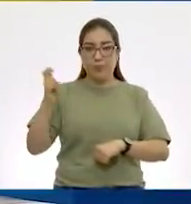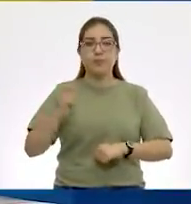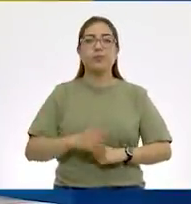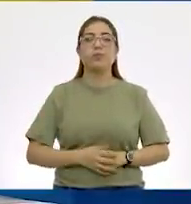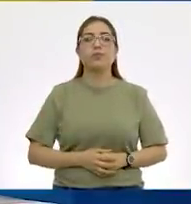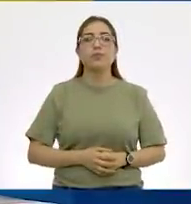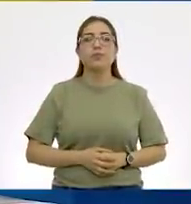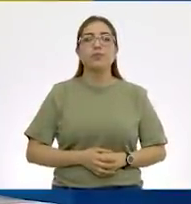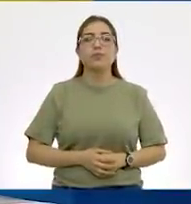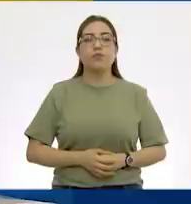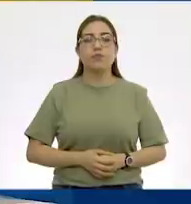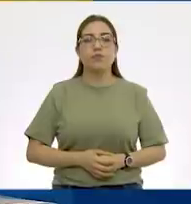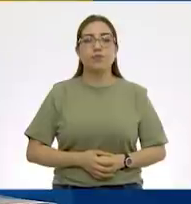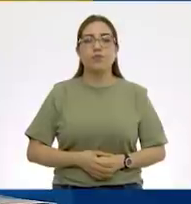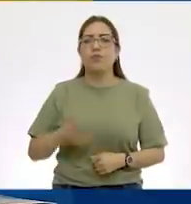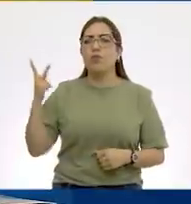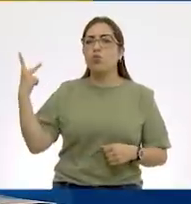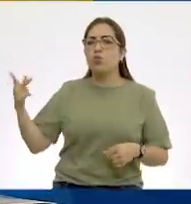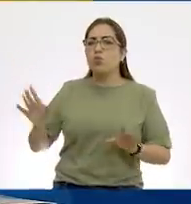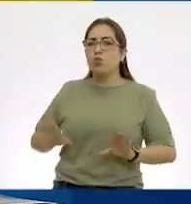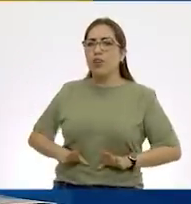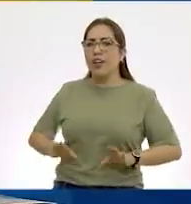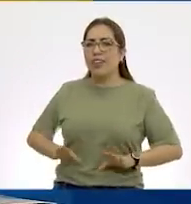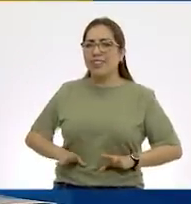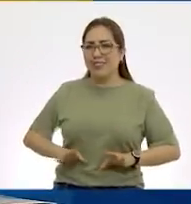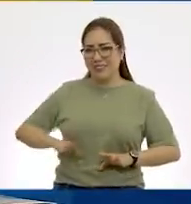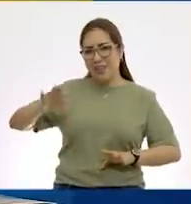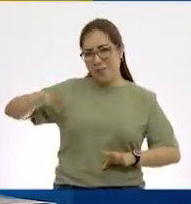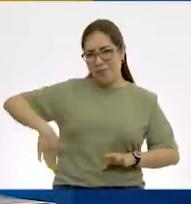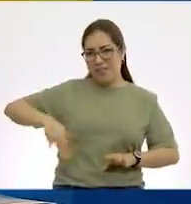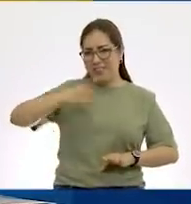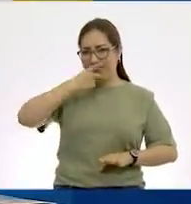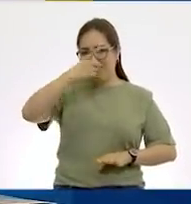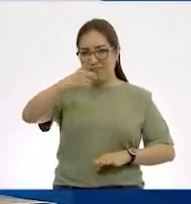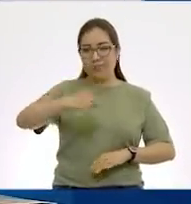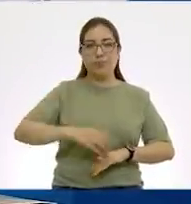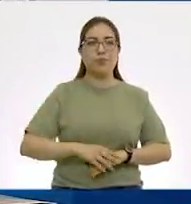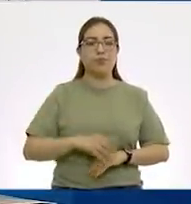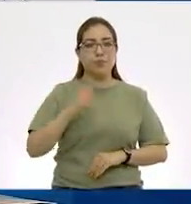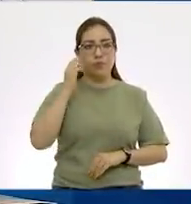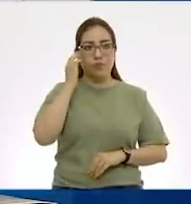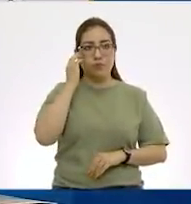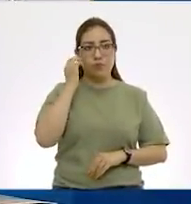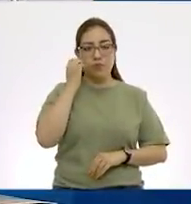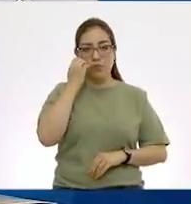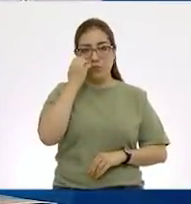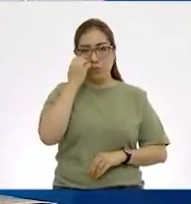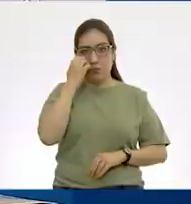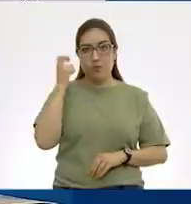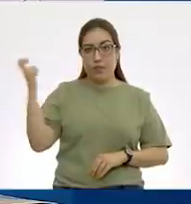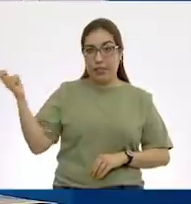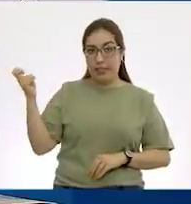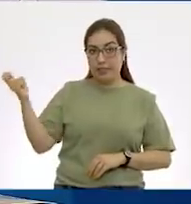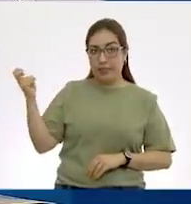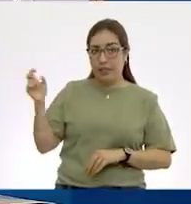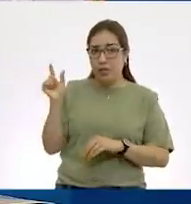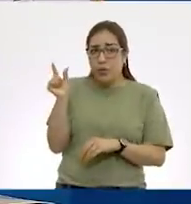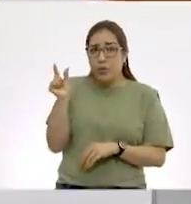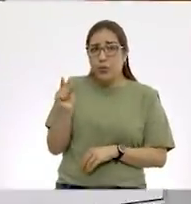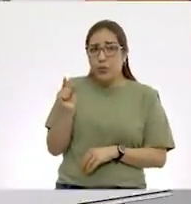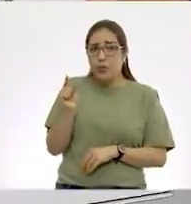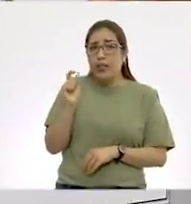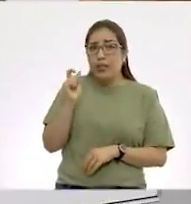Y observando las características que acabo de mencionar, esta amanecilla que tengo aquí va a marcar las horas,